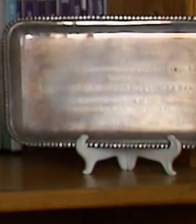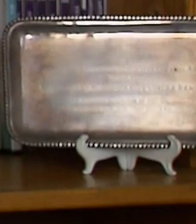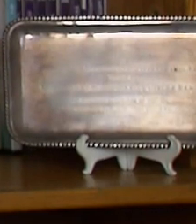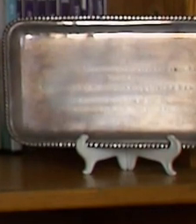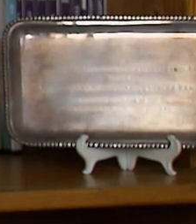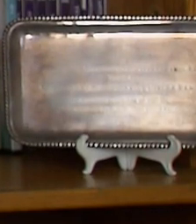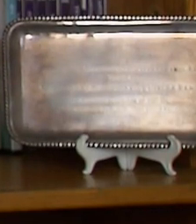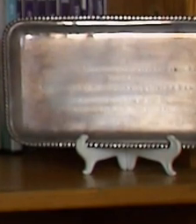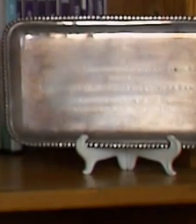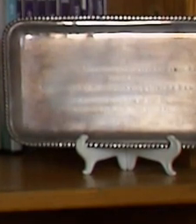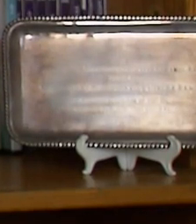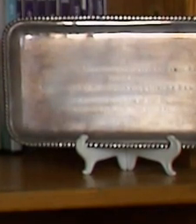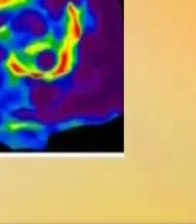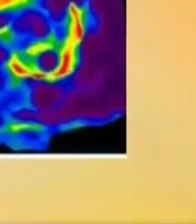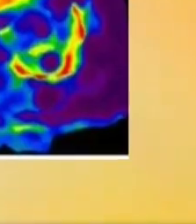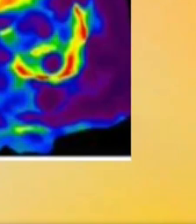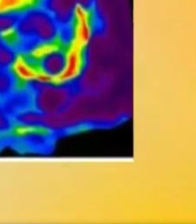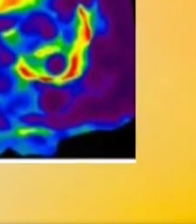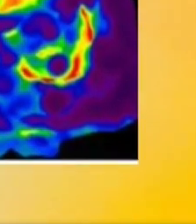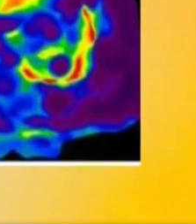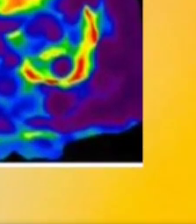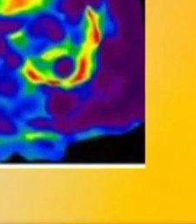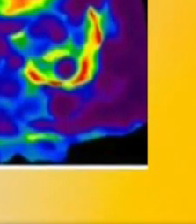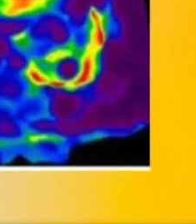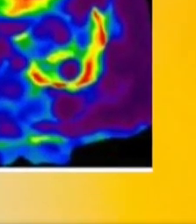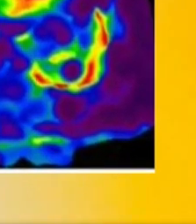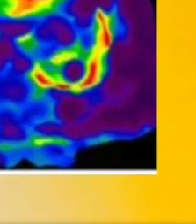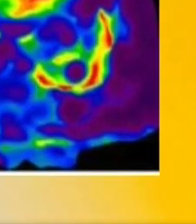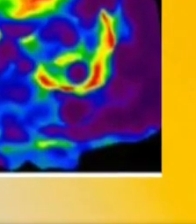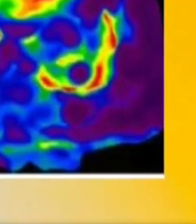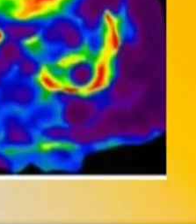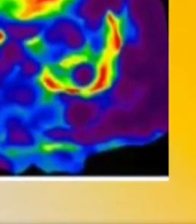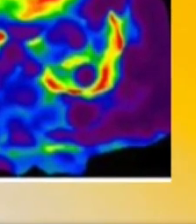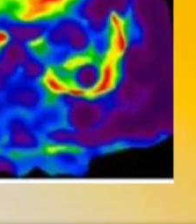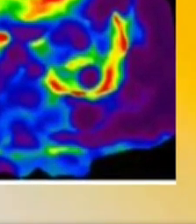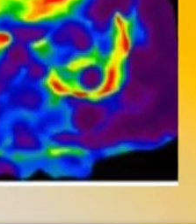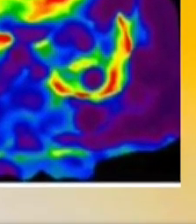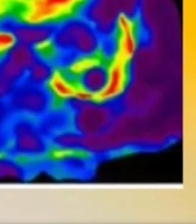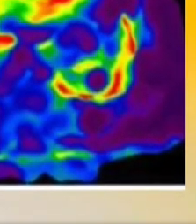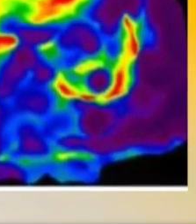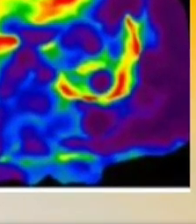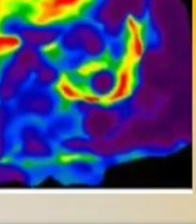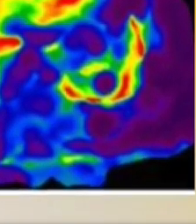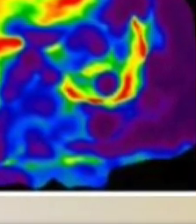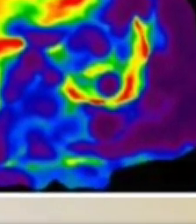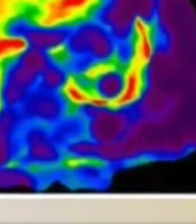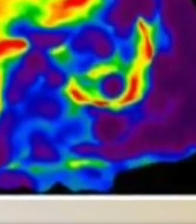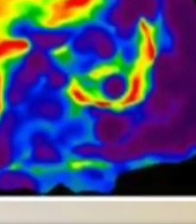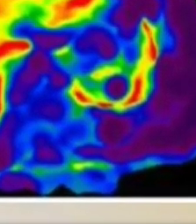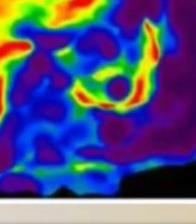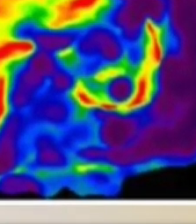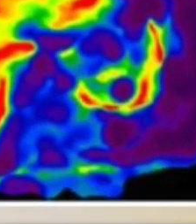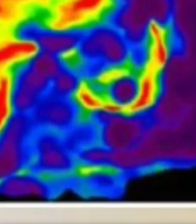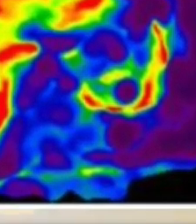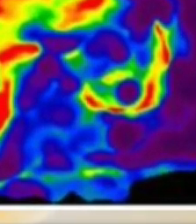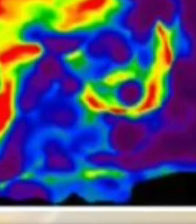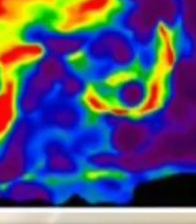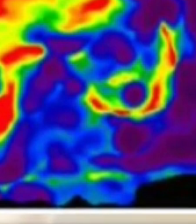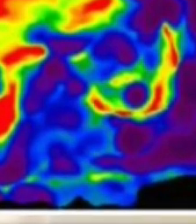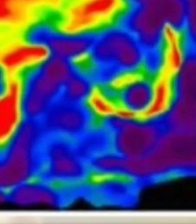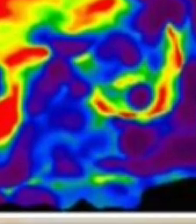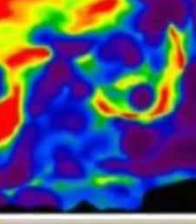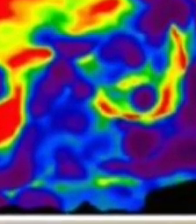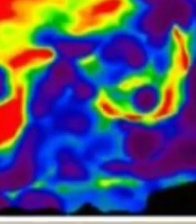hepático que hay que hacer están elevadas en más de 20 para la mujer y en más de 22 para el hombre pero normalmente están